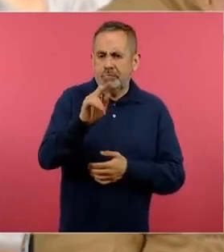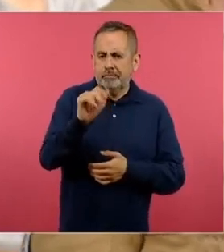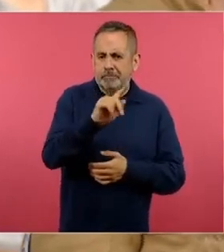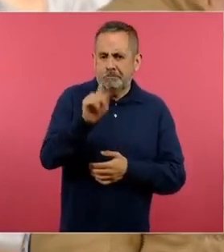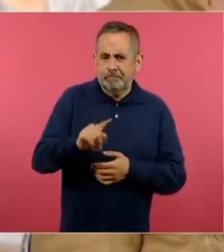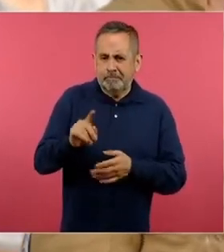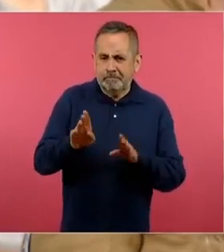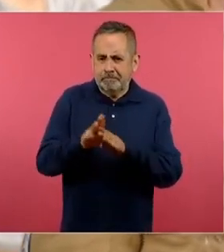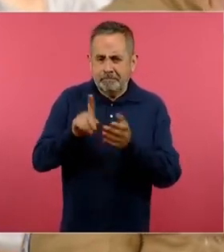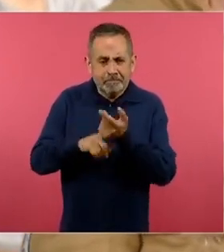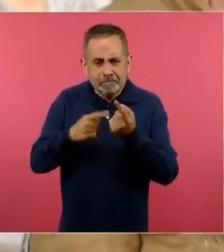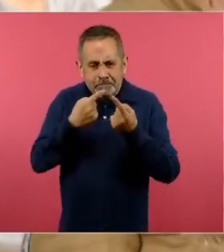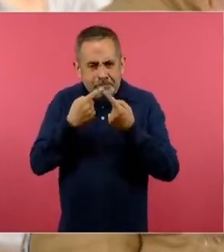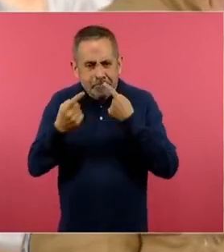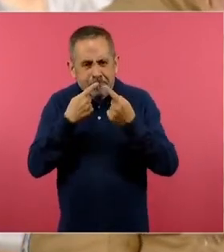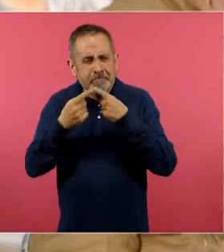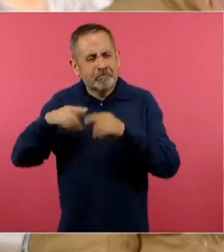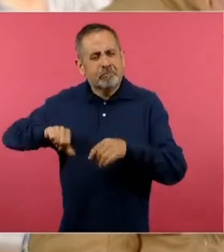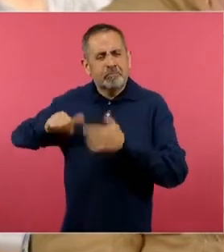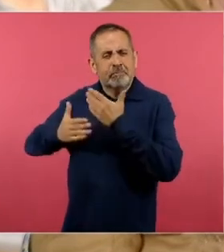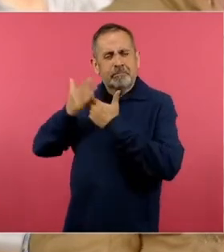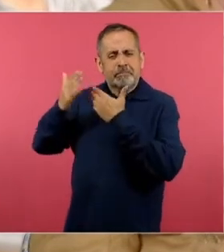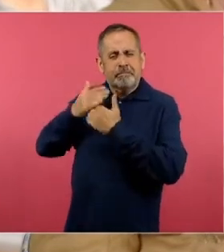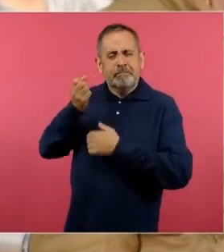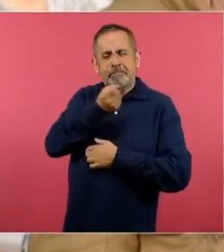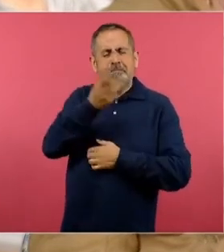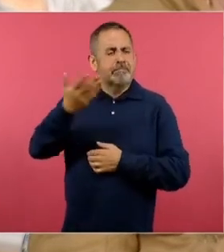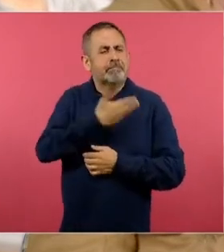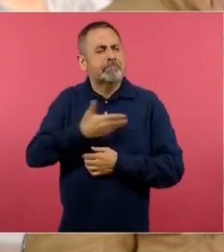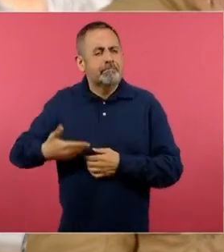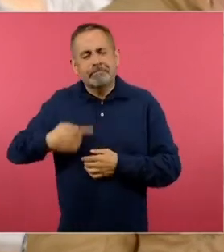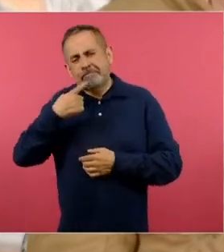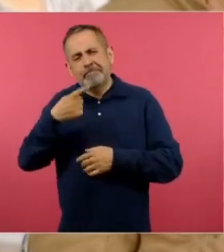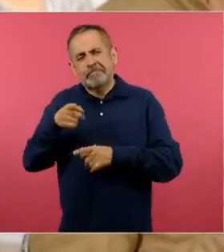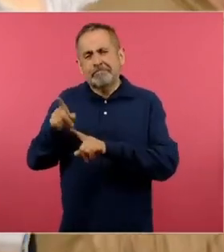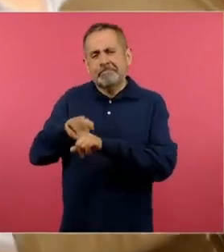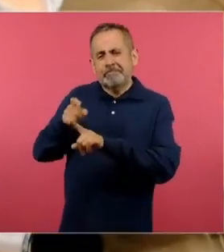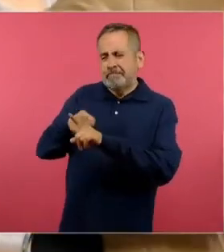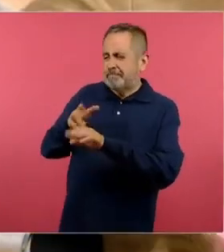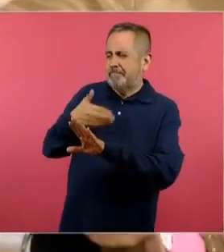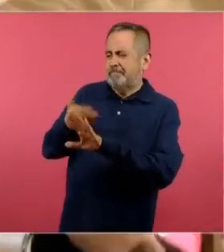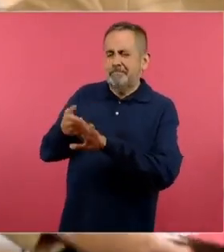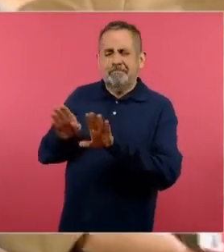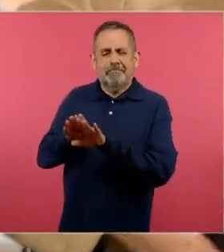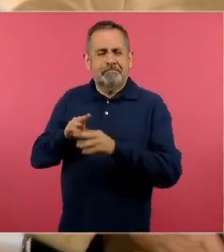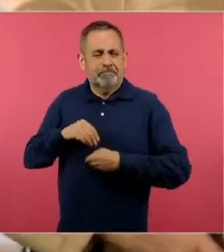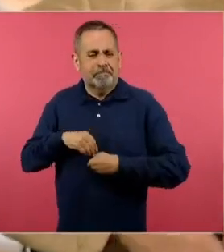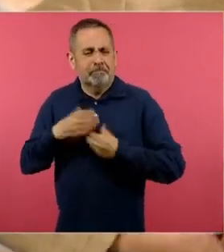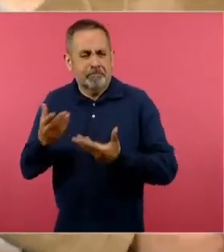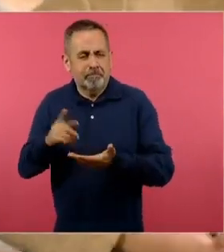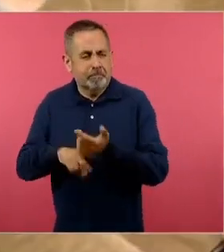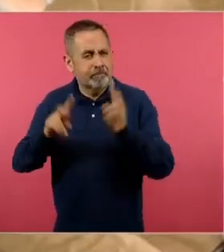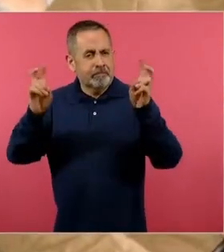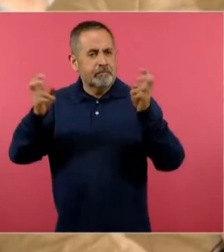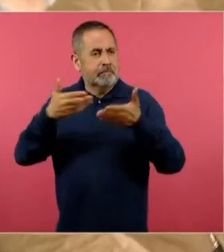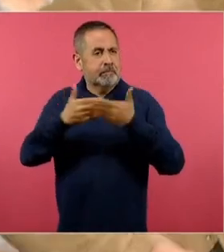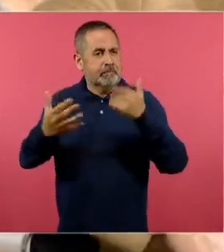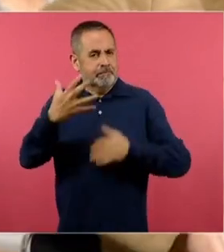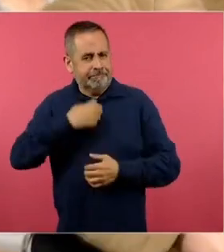unen pues las críticas que mencionaba el presidente esta mañana en su conferencia matutina respecto del poema Ahora vienen por mí